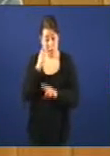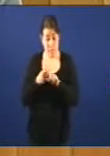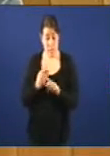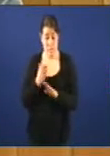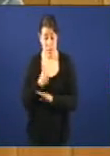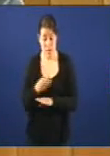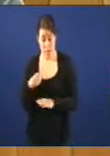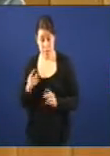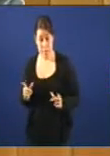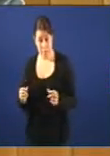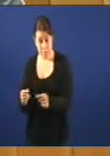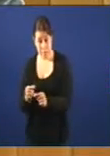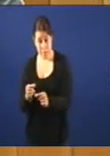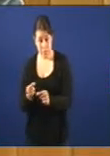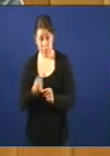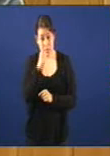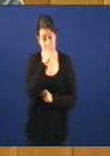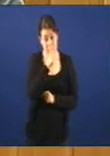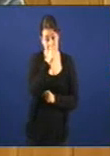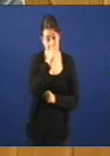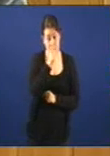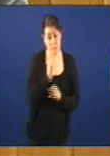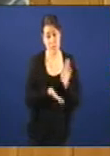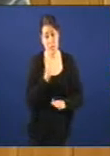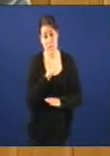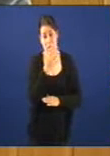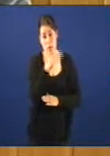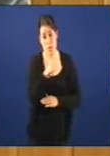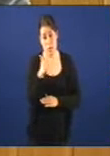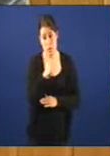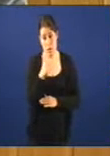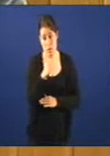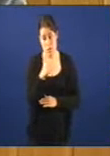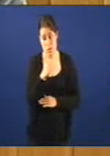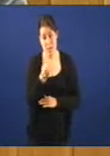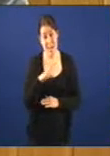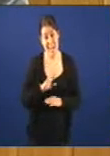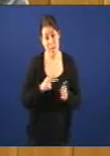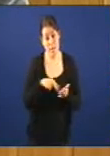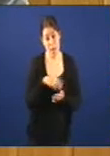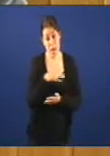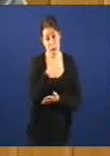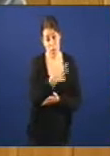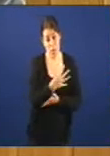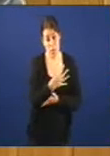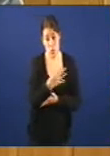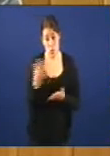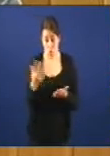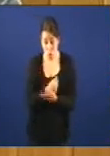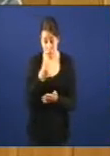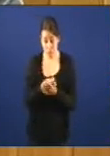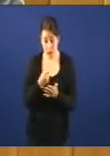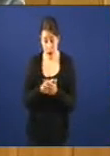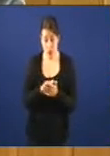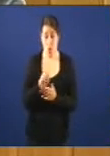seis no grove hai que salir de Vila García as cinco menos cuarto da mañán hai que levantarse da súa casa as catro e entre todas se teñen que pagar un autobús para